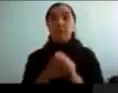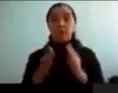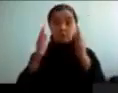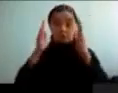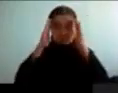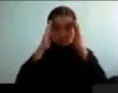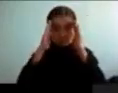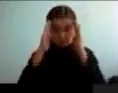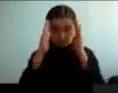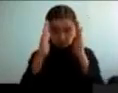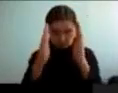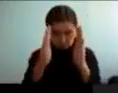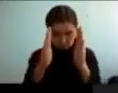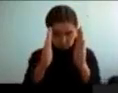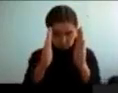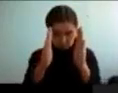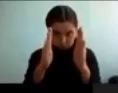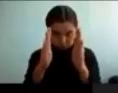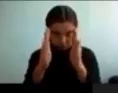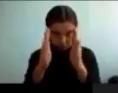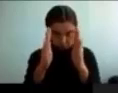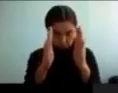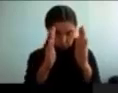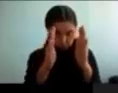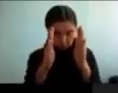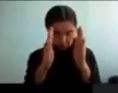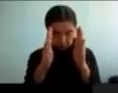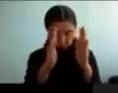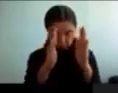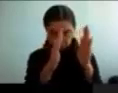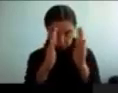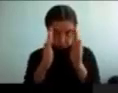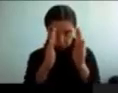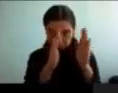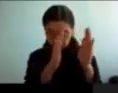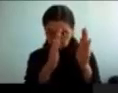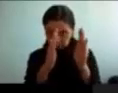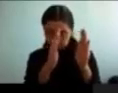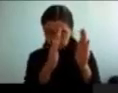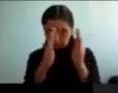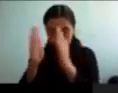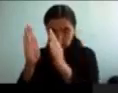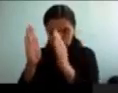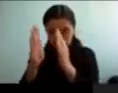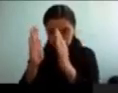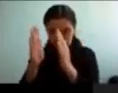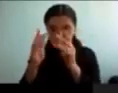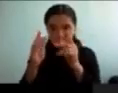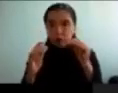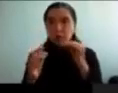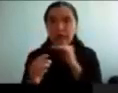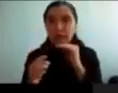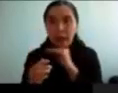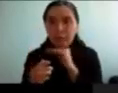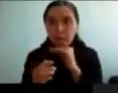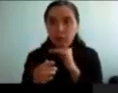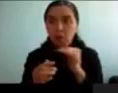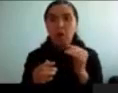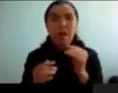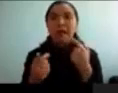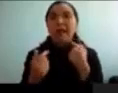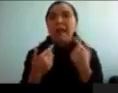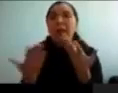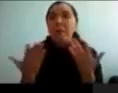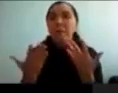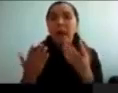desplazo mi atención, hacia el lado izquierdo de la pantalla, yo voy ser muy rápido, en detectar cualquier cosa, que pasa en esa